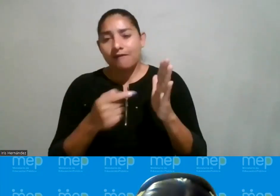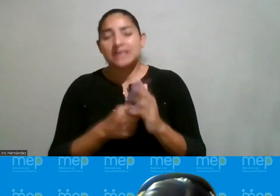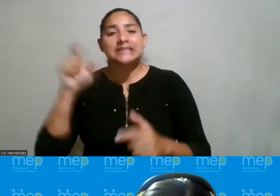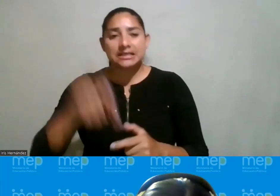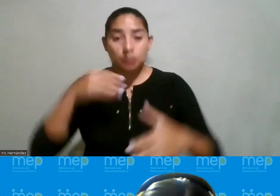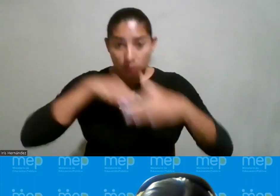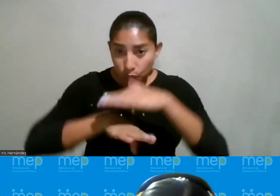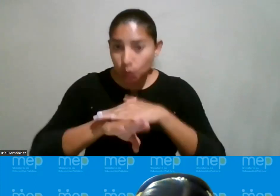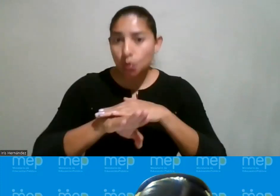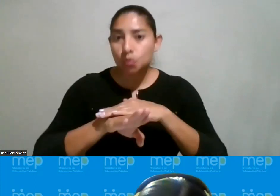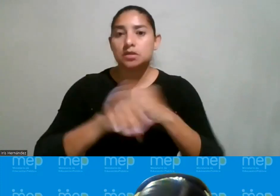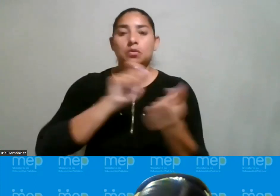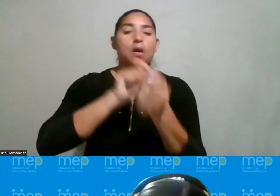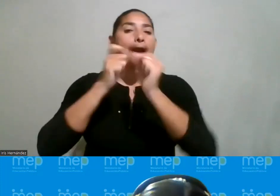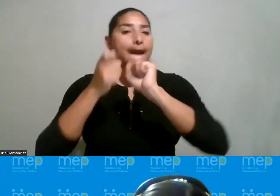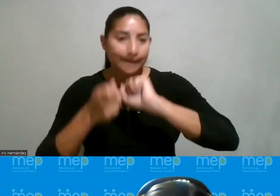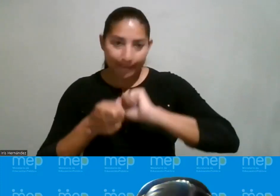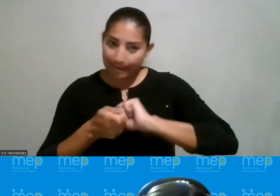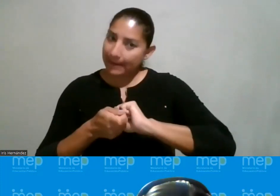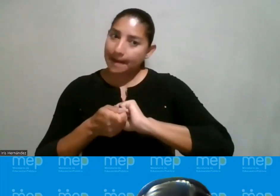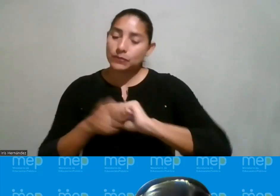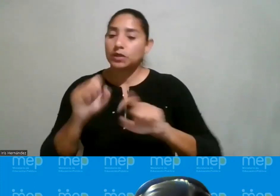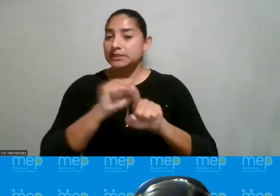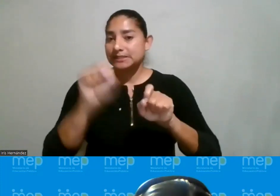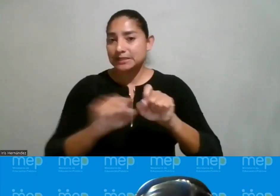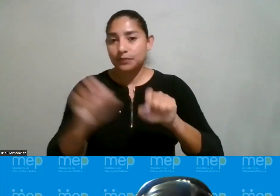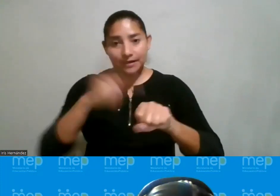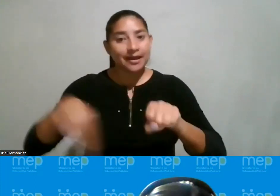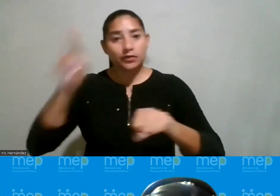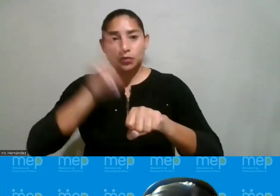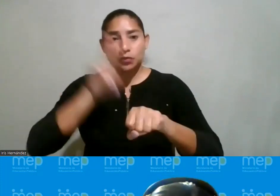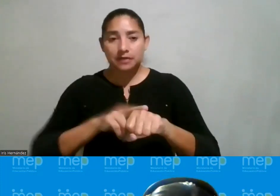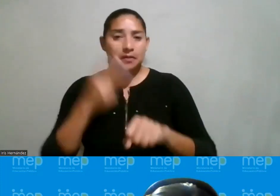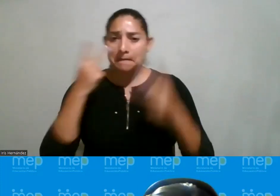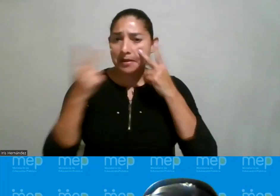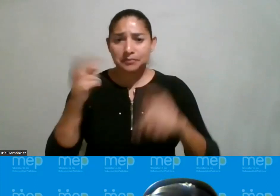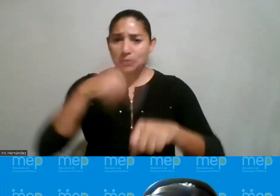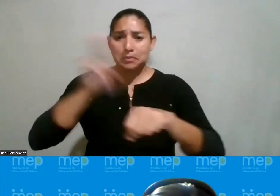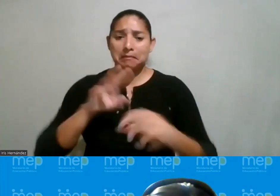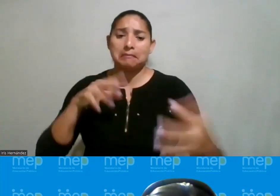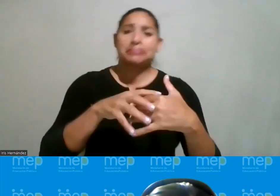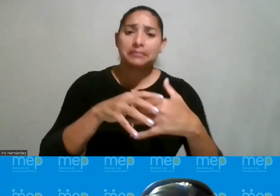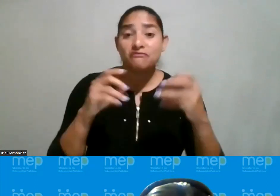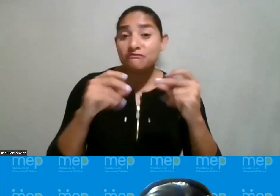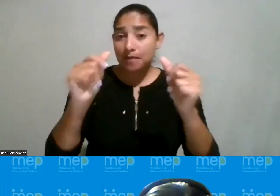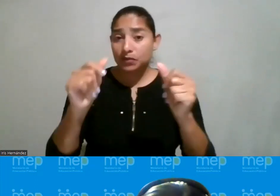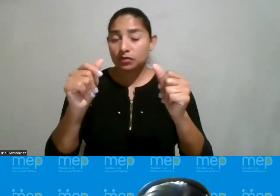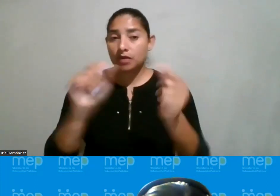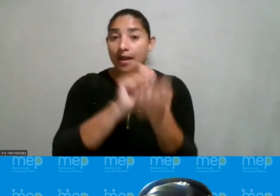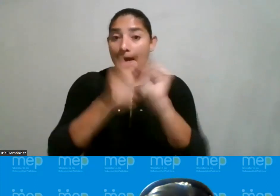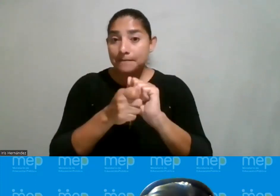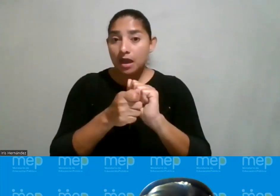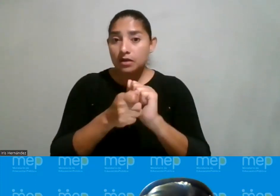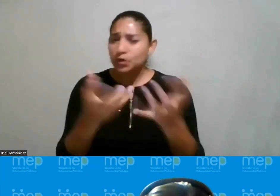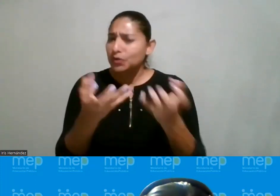ir introduciendo ese cambio el sistema naturalmente no necesariamente va a llegar por sí mismo de forma rápida a ese resultado